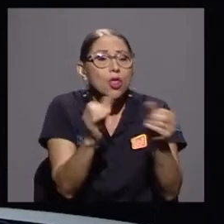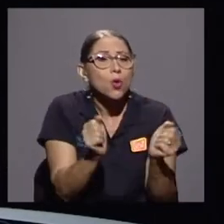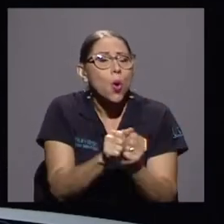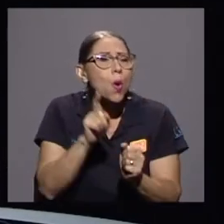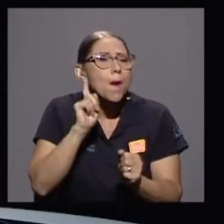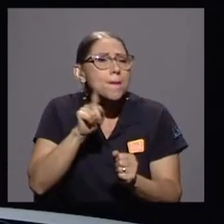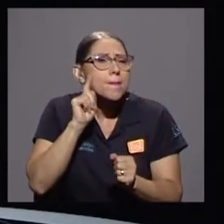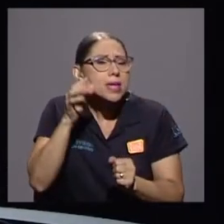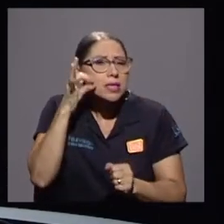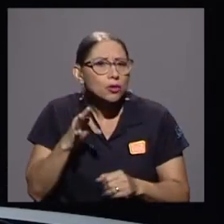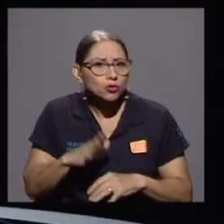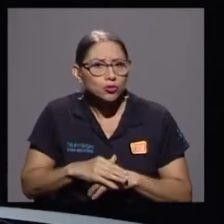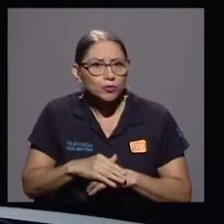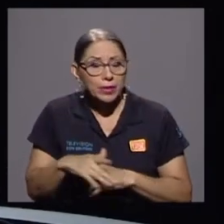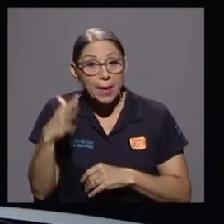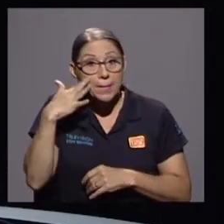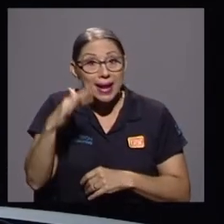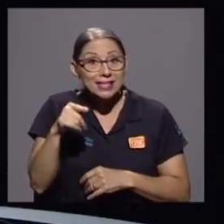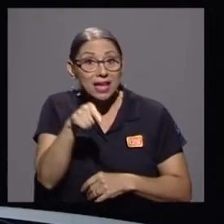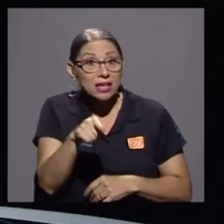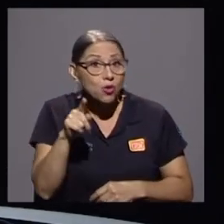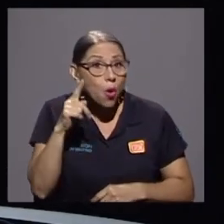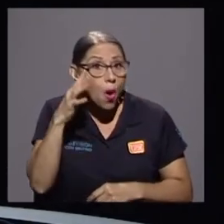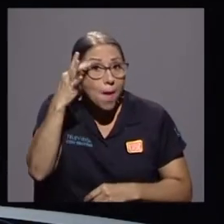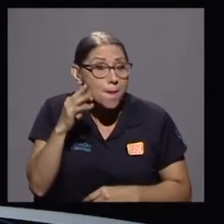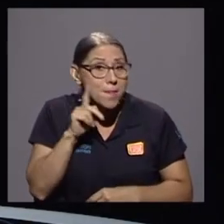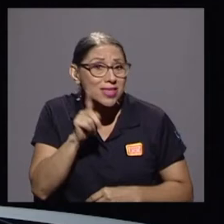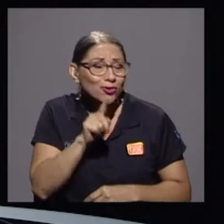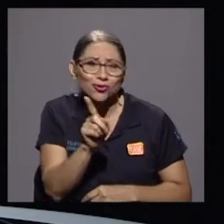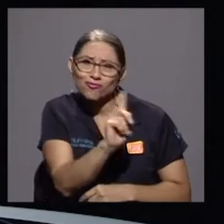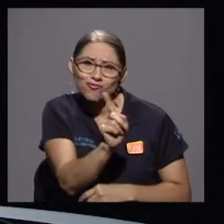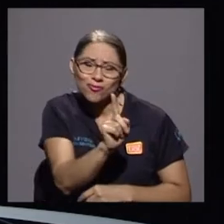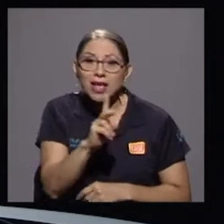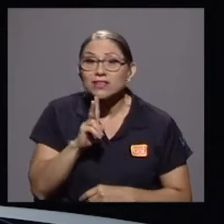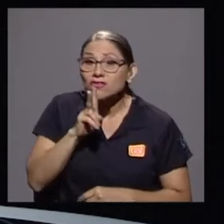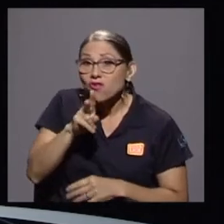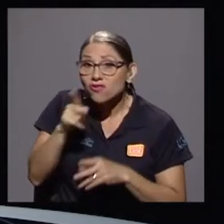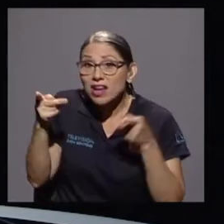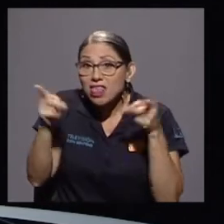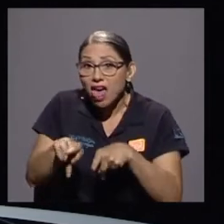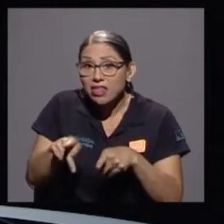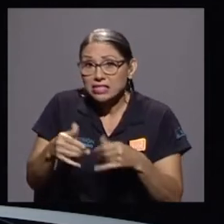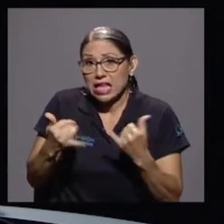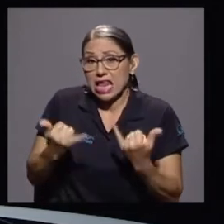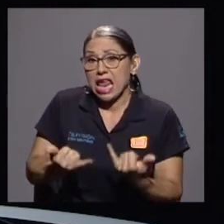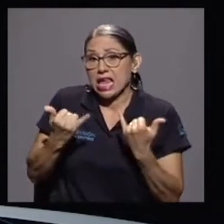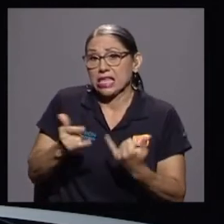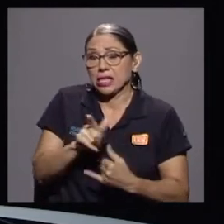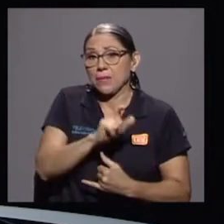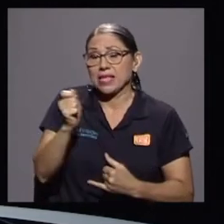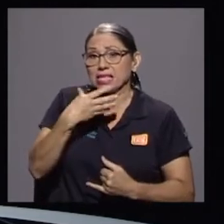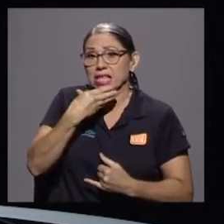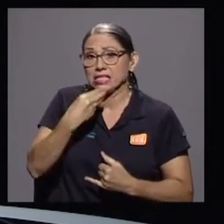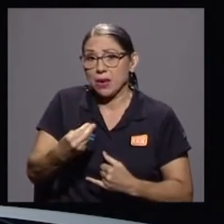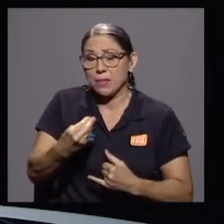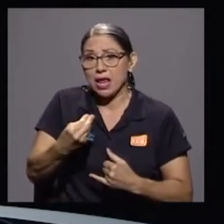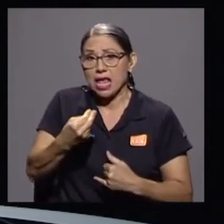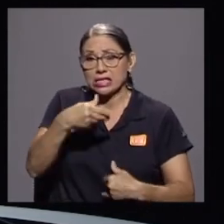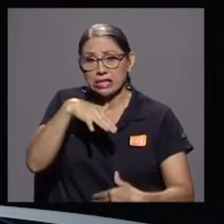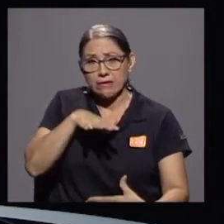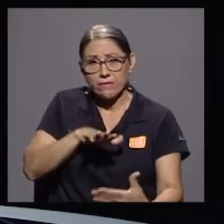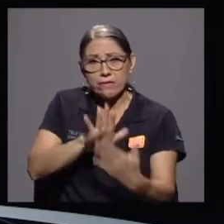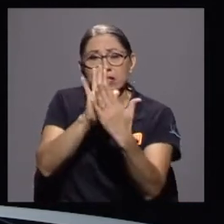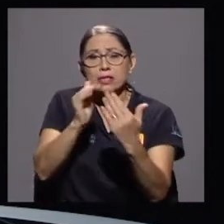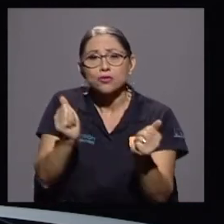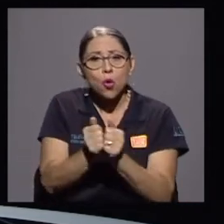Pues bueno, tal parece que no son mitos, sino son realidades que se ven afrontadas en este mes de diciembre con una